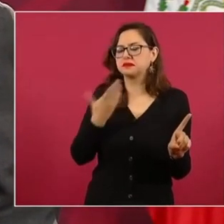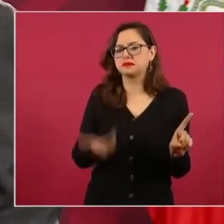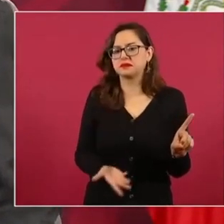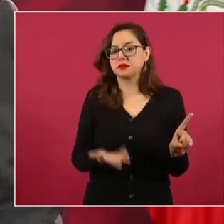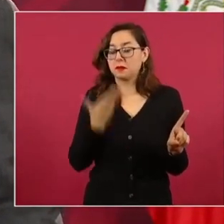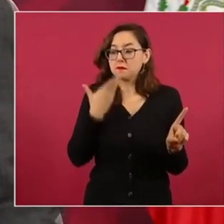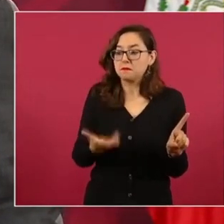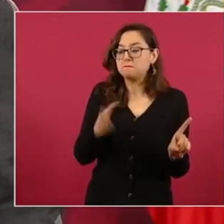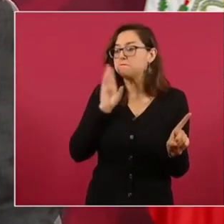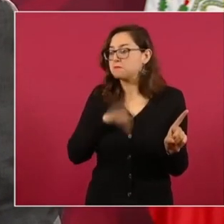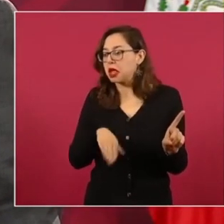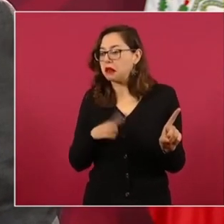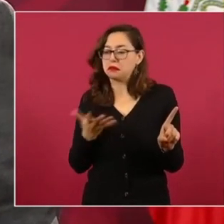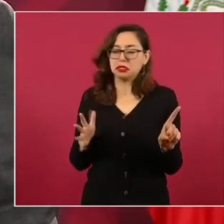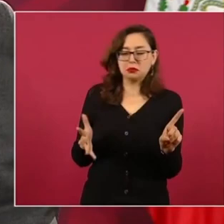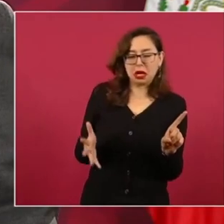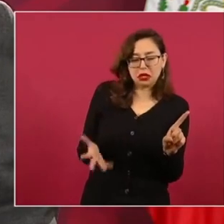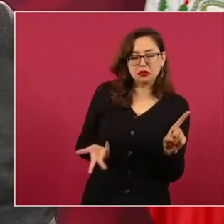mala?